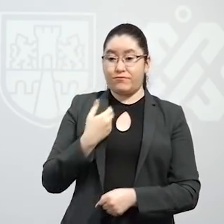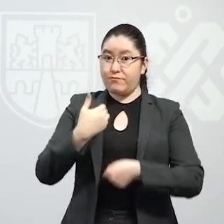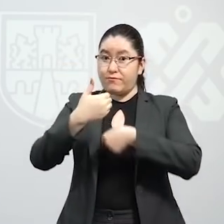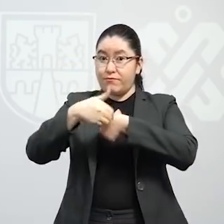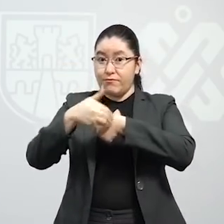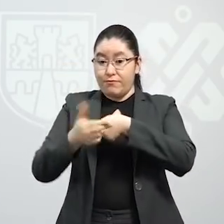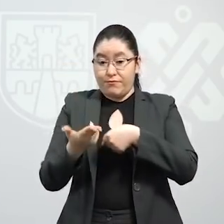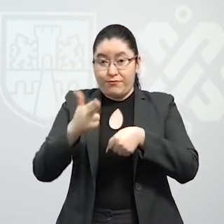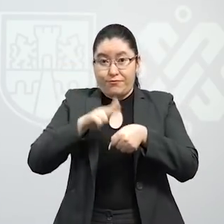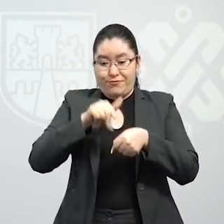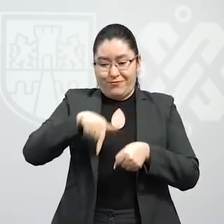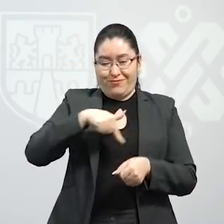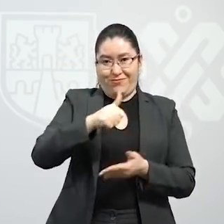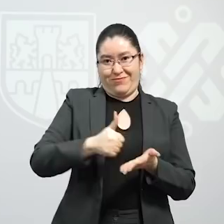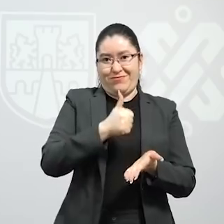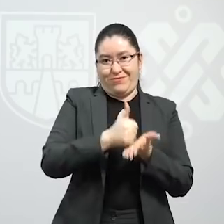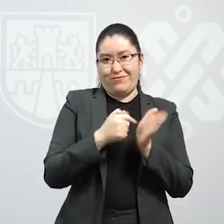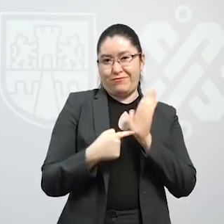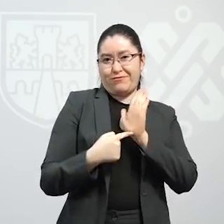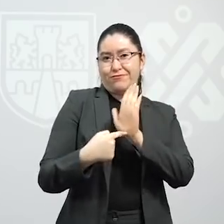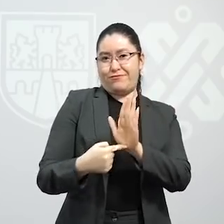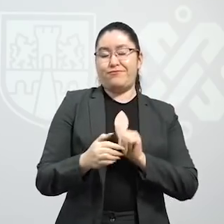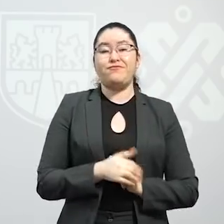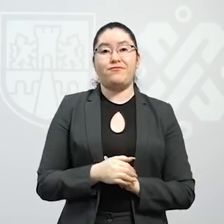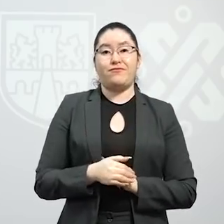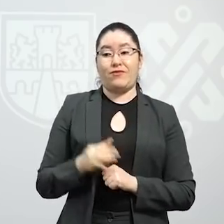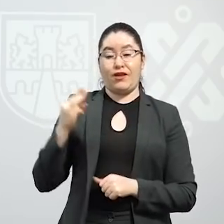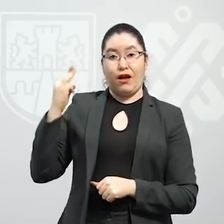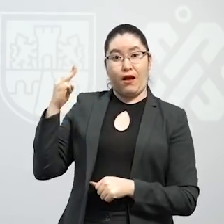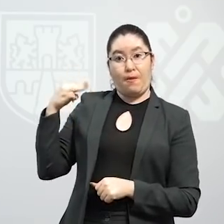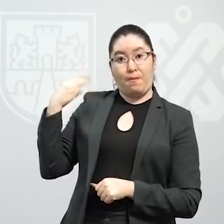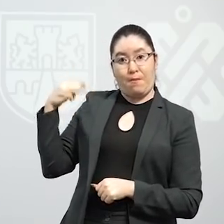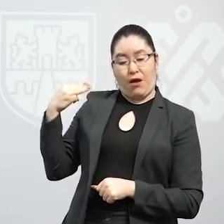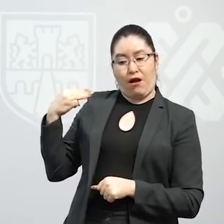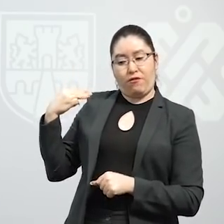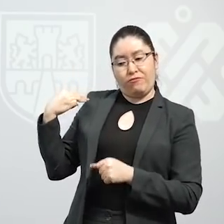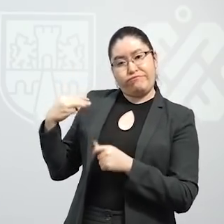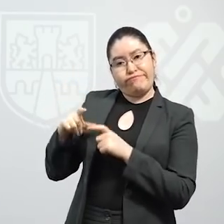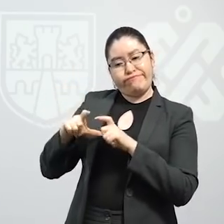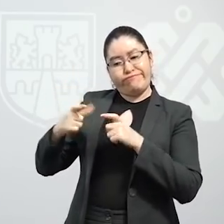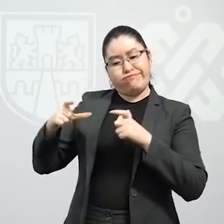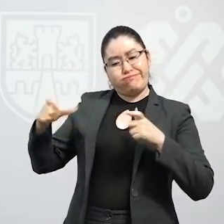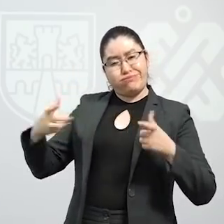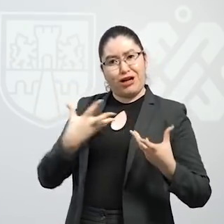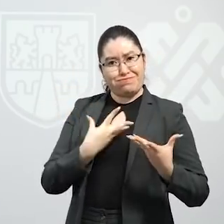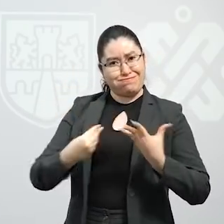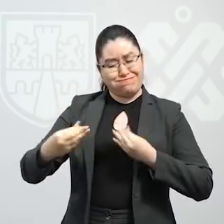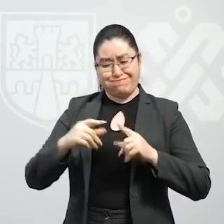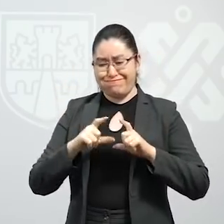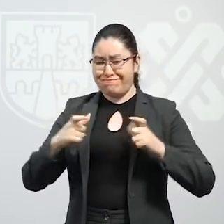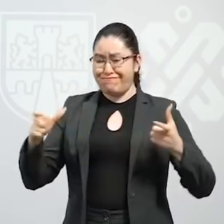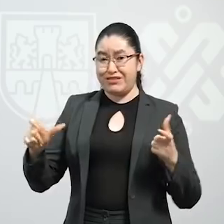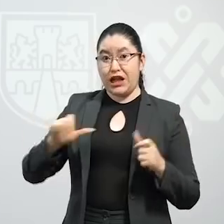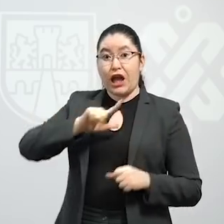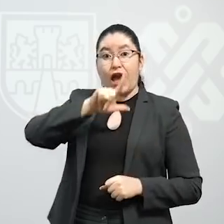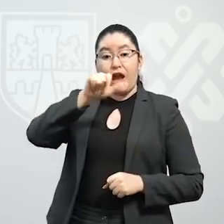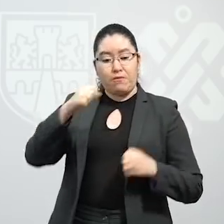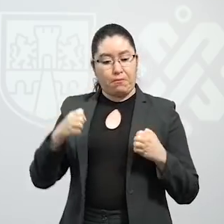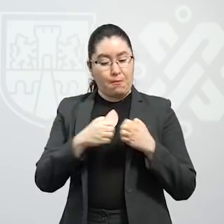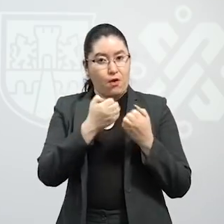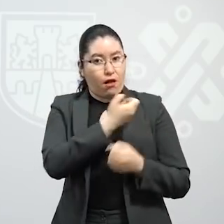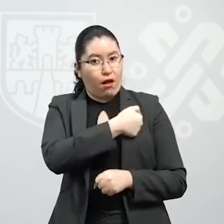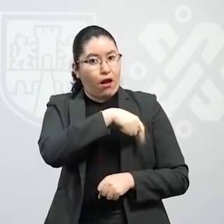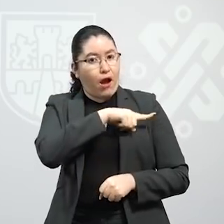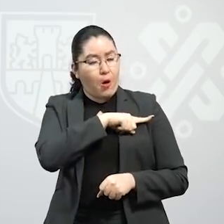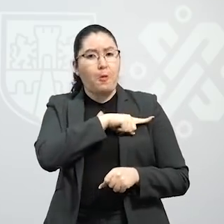cifras de hospitalización para la ciudad. Desde finales de marzo comenzó a crecer, después con la emergencia